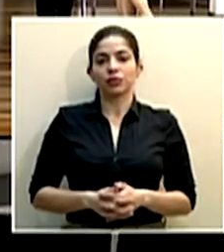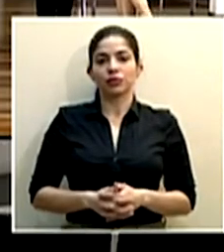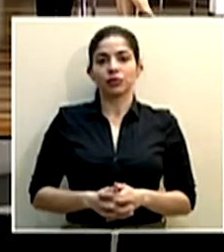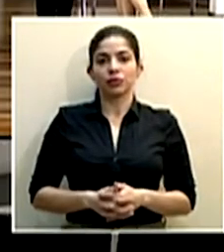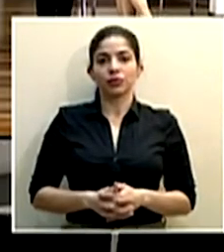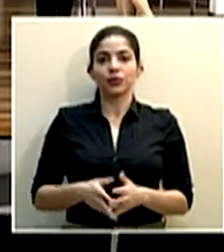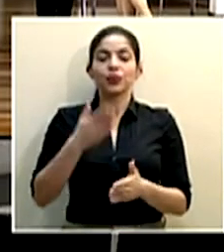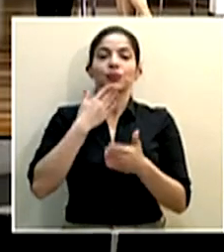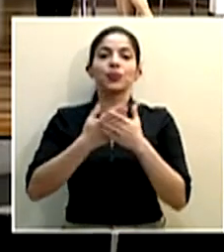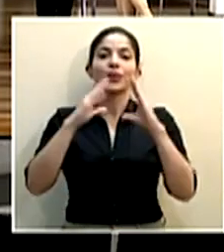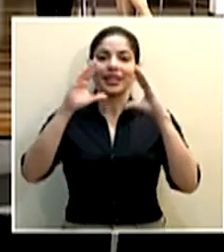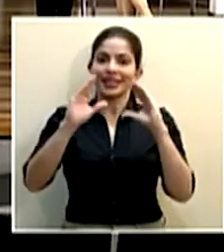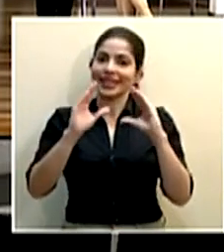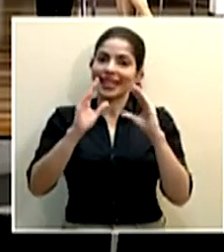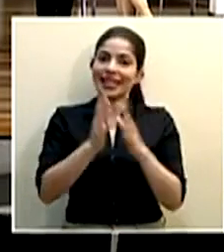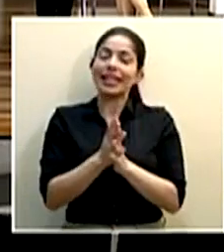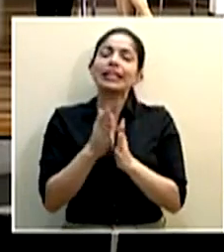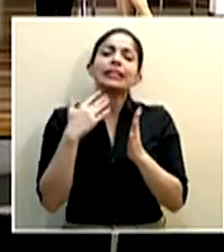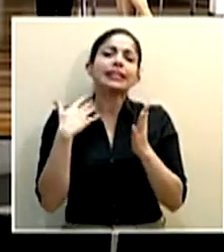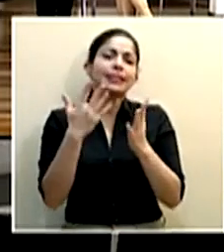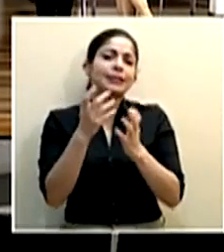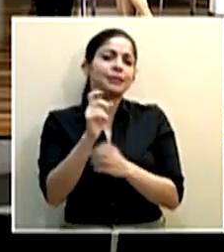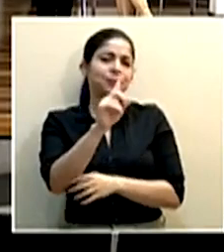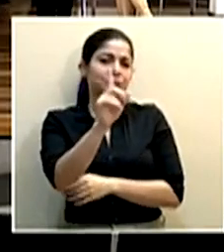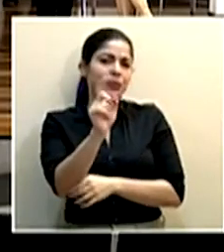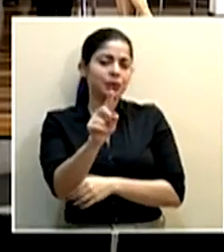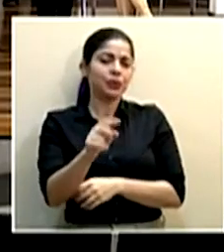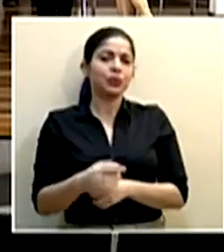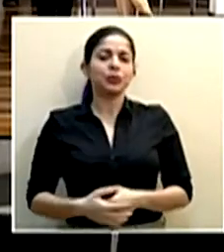Buenas tardes. Quería consultarles...